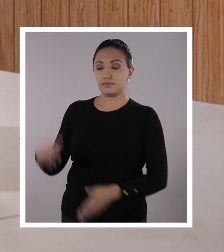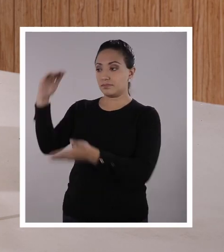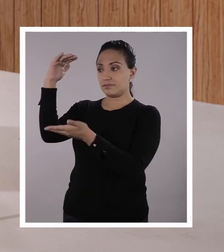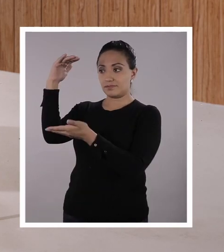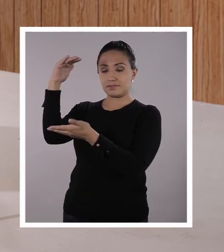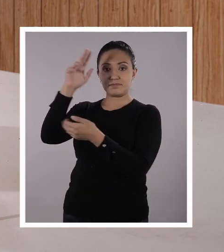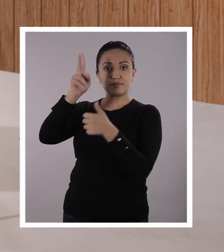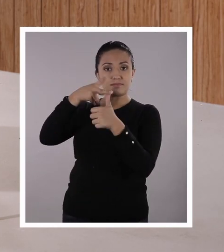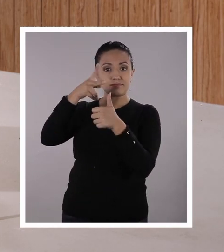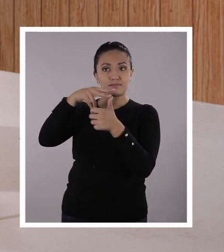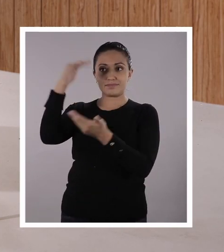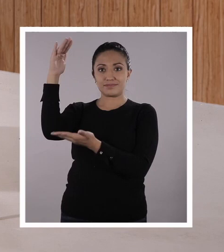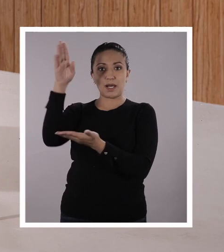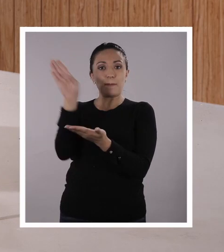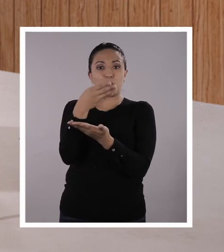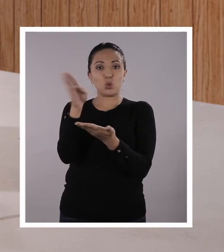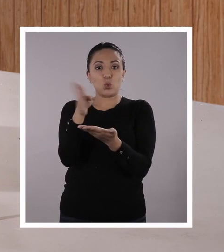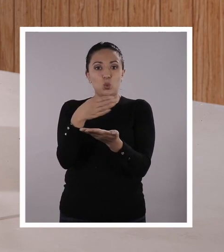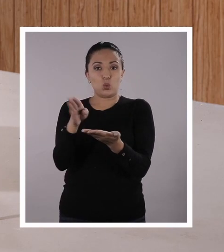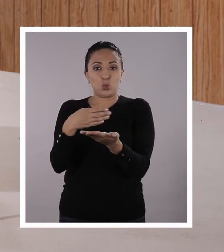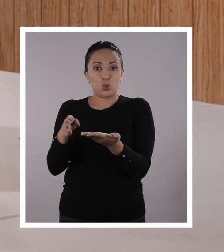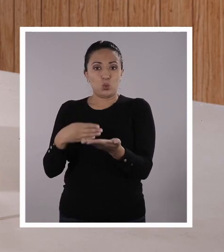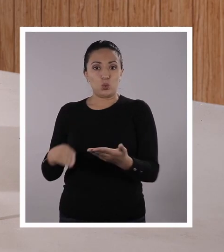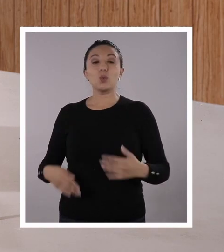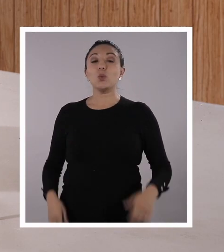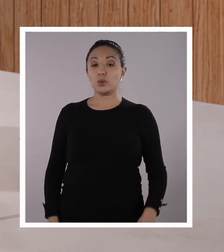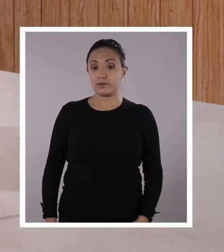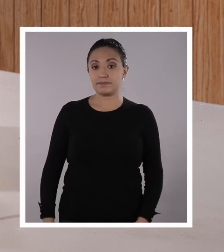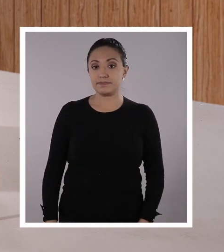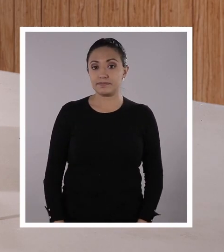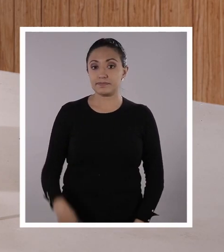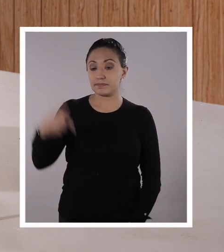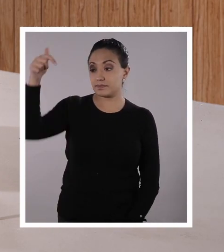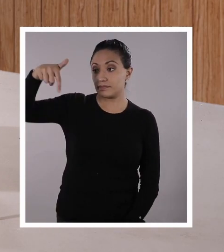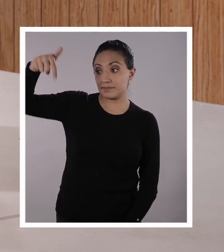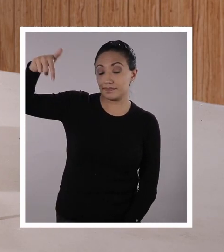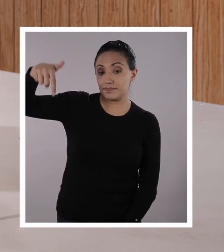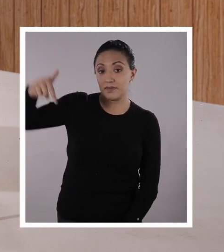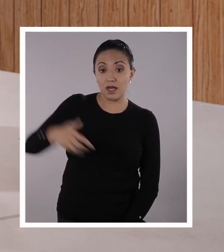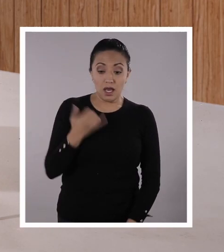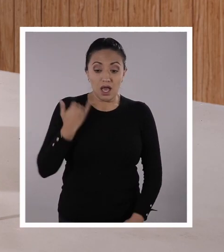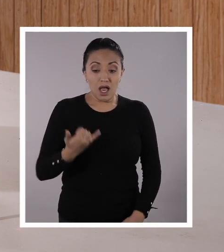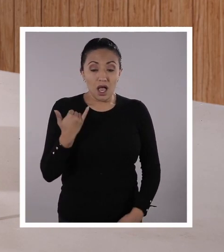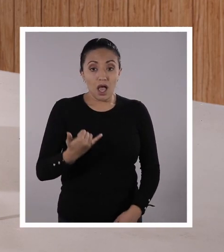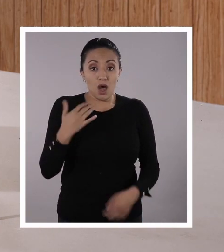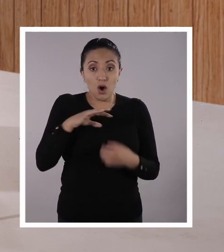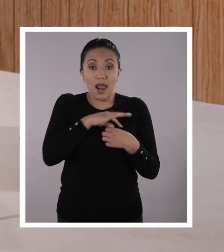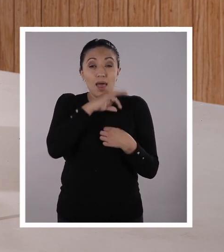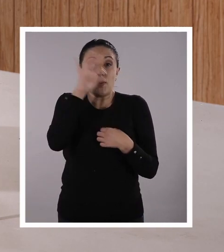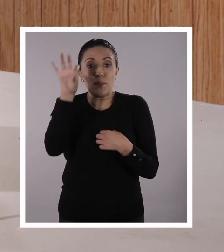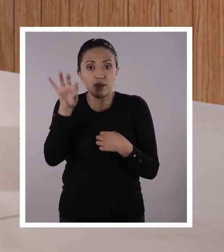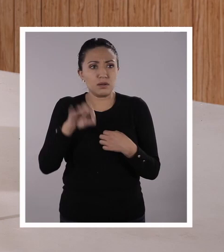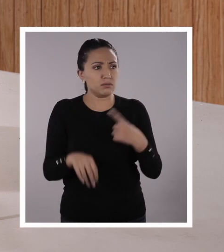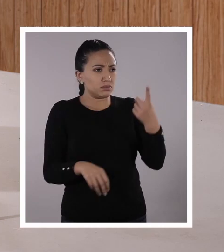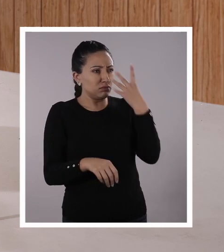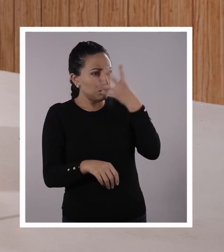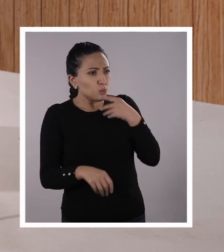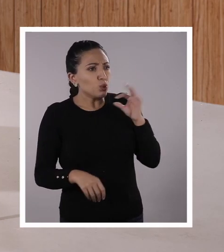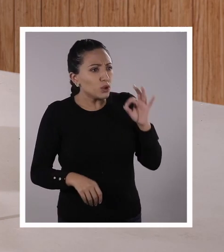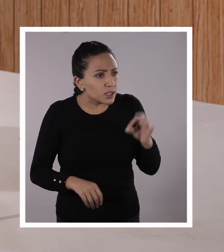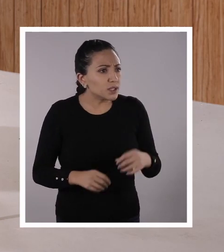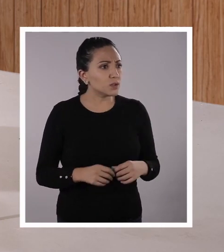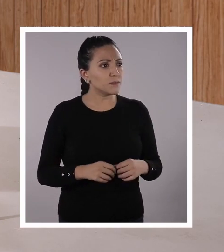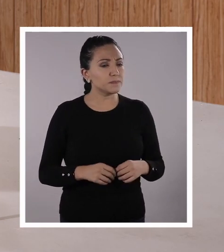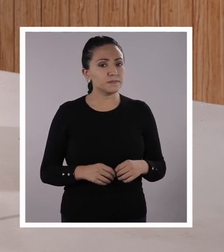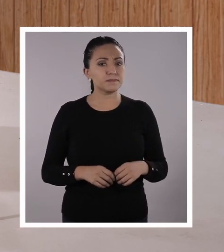aquí tenemos nuestra segunda parte de nuestra línea de tiempo creativo, el tiempo durante la pandemia. Me ha sacado precioso,